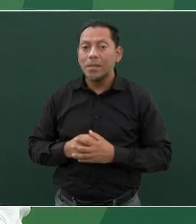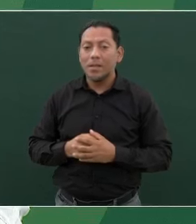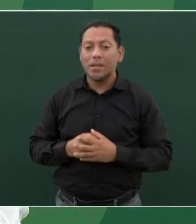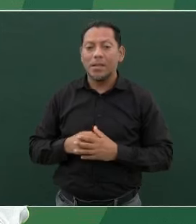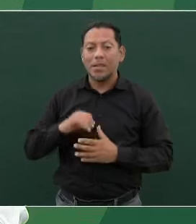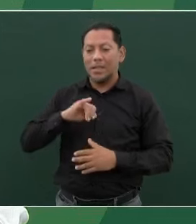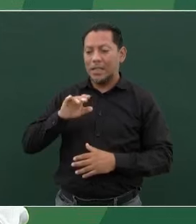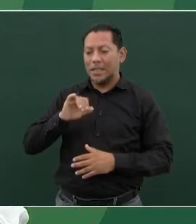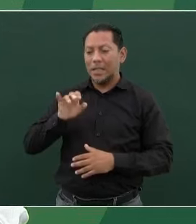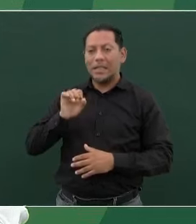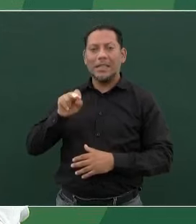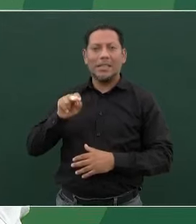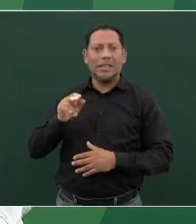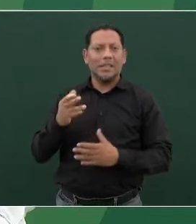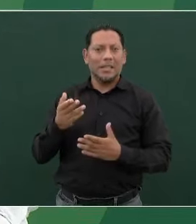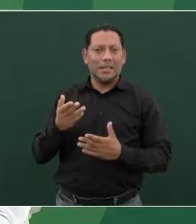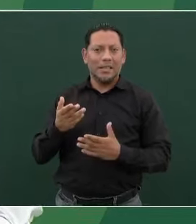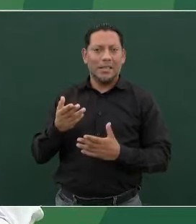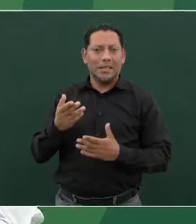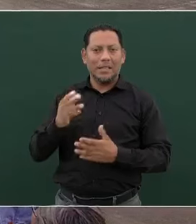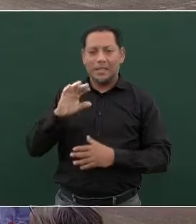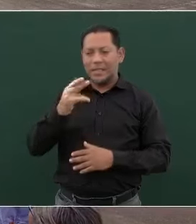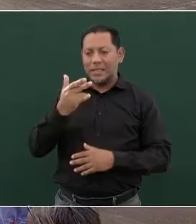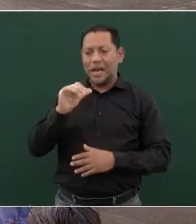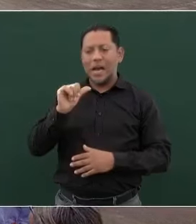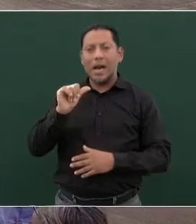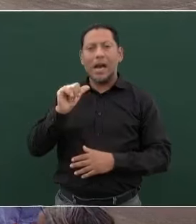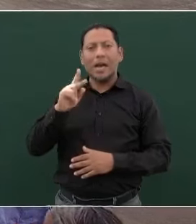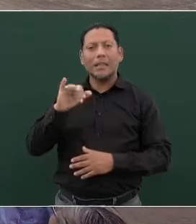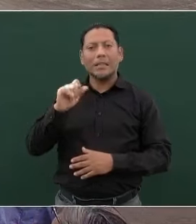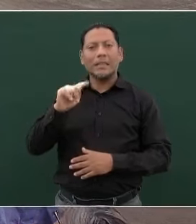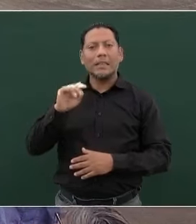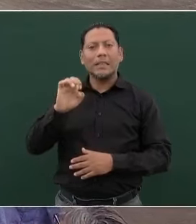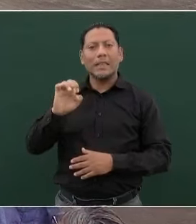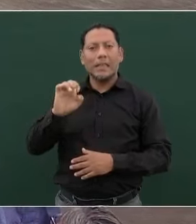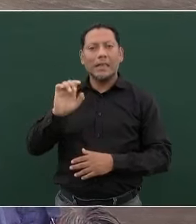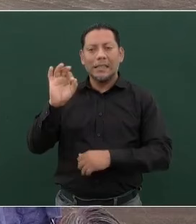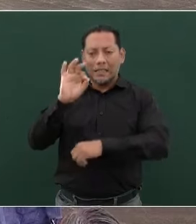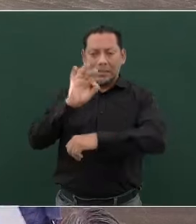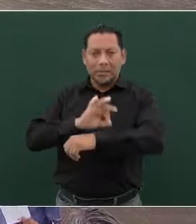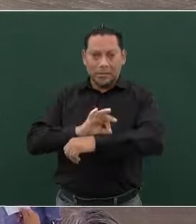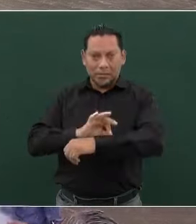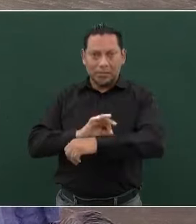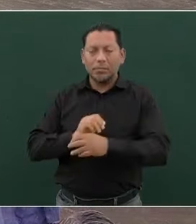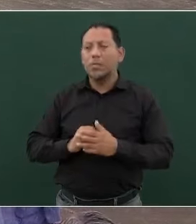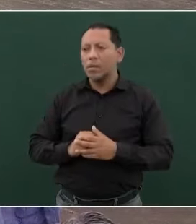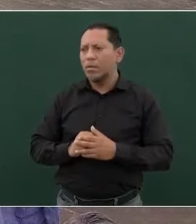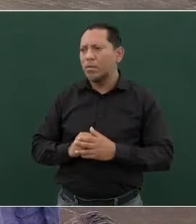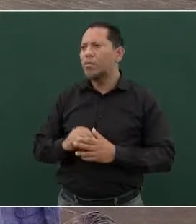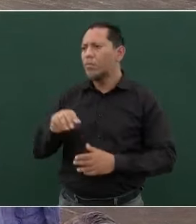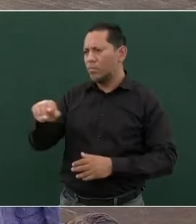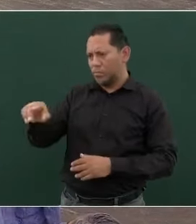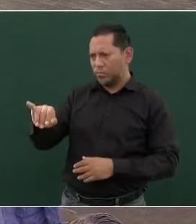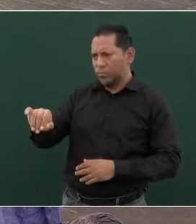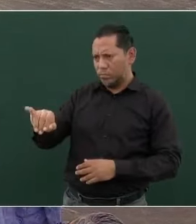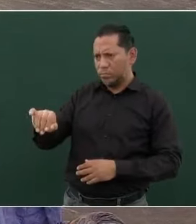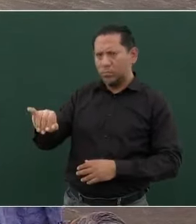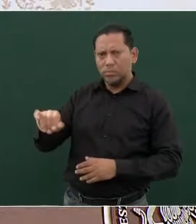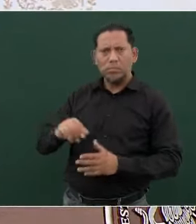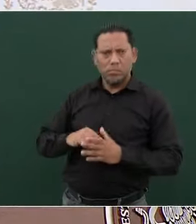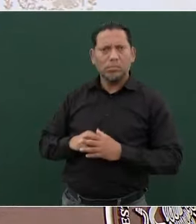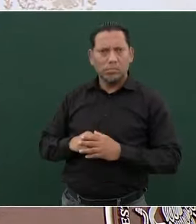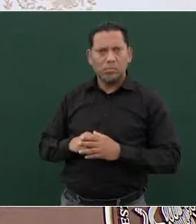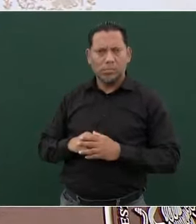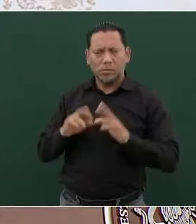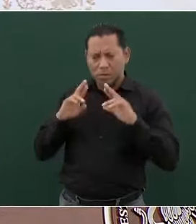Jejen y chaquiste. ¿No vamos a ver los discursos de inicio de la reunión? Sí, sí, sí, lo